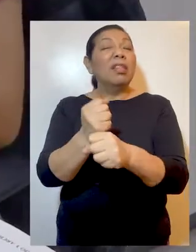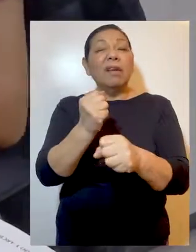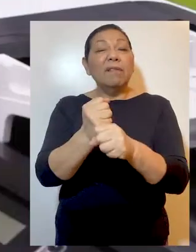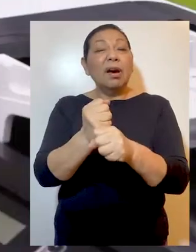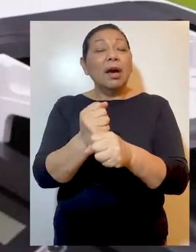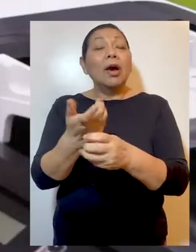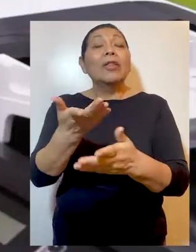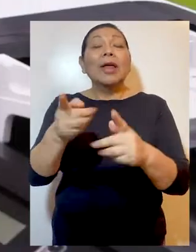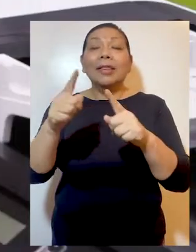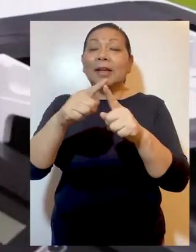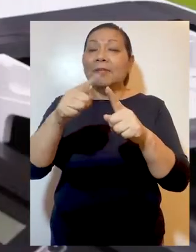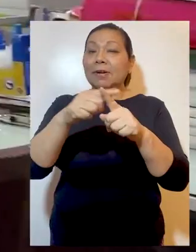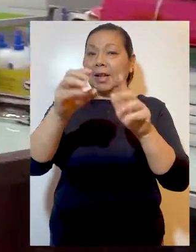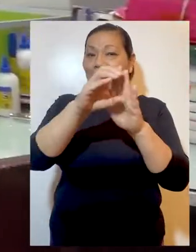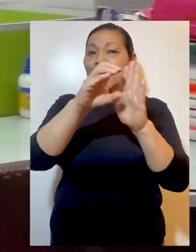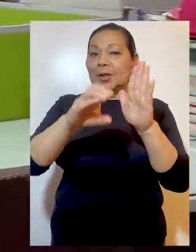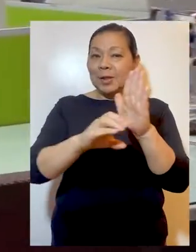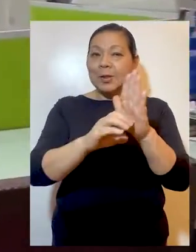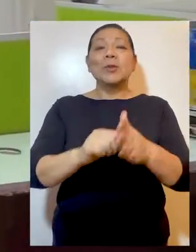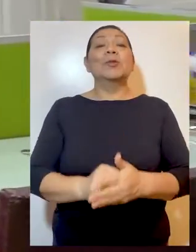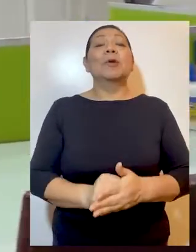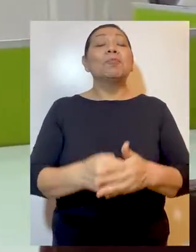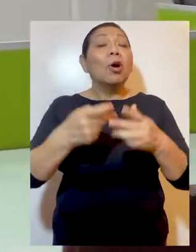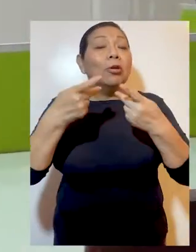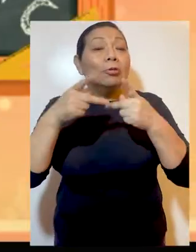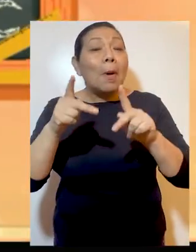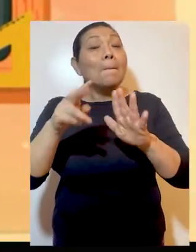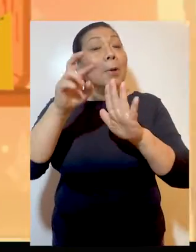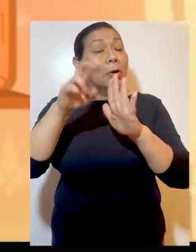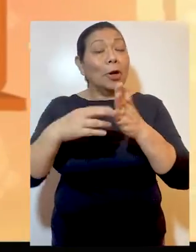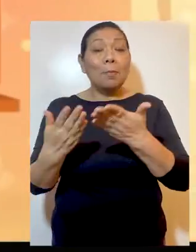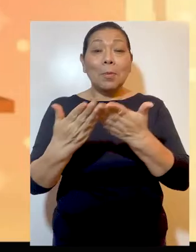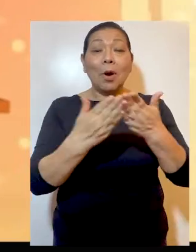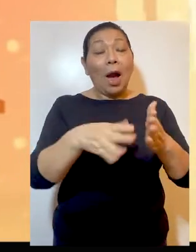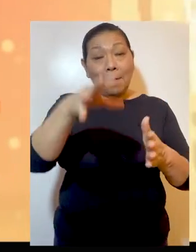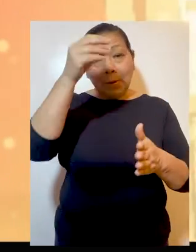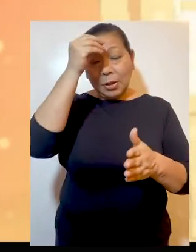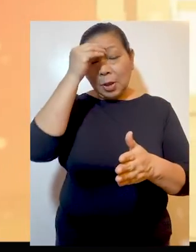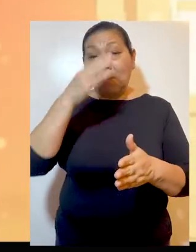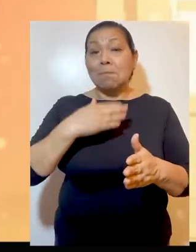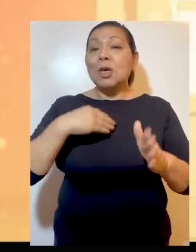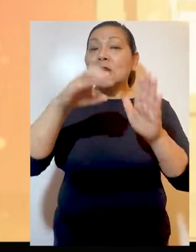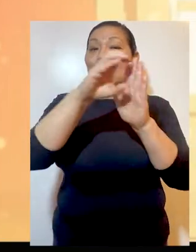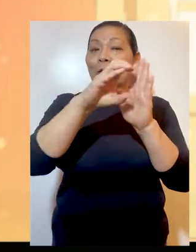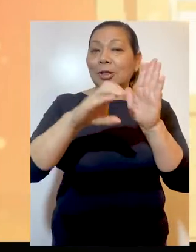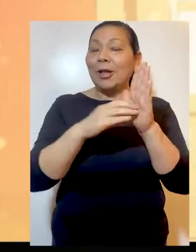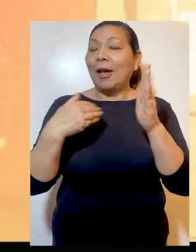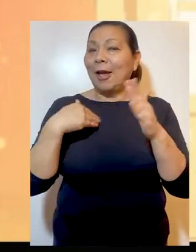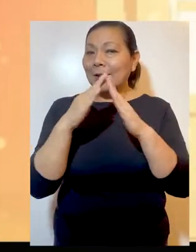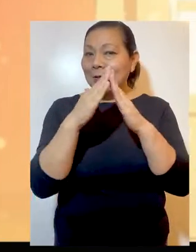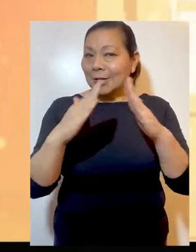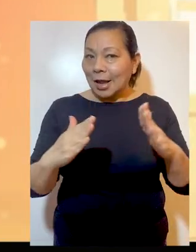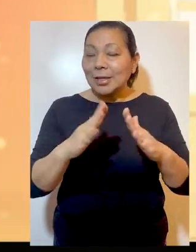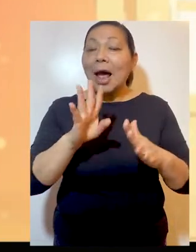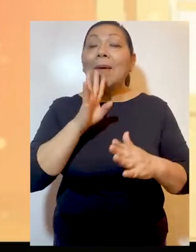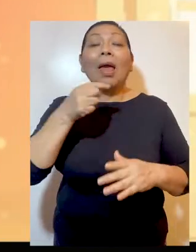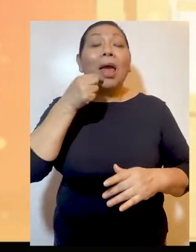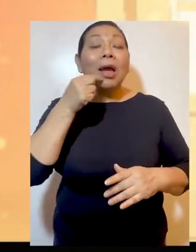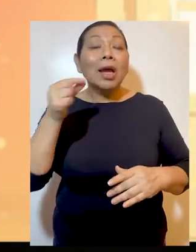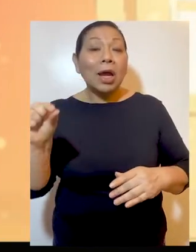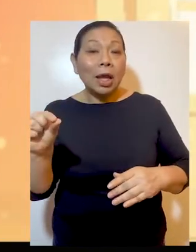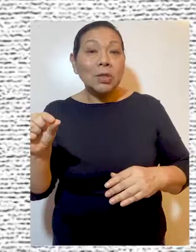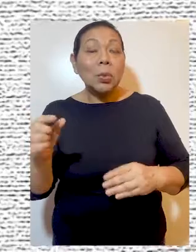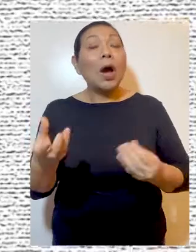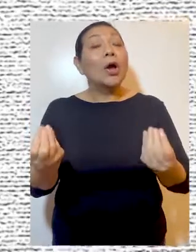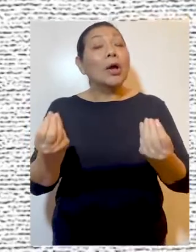sobre las funciones y acciones del Tribunal Constitucional. Difundió el programa educativo Aprendo mi Constitución en Casa, en